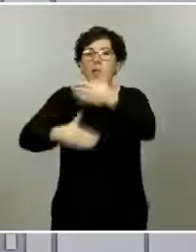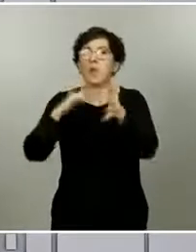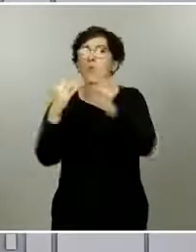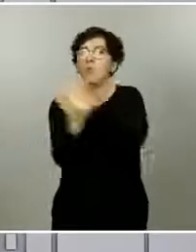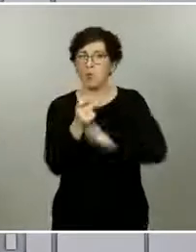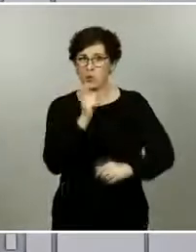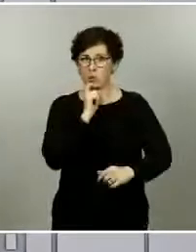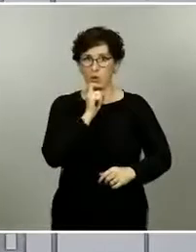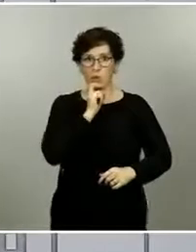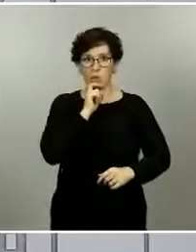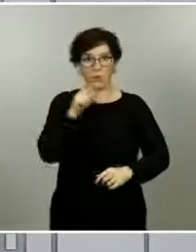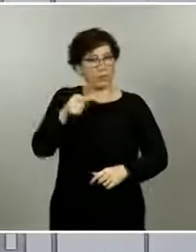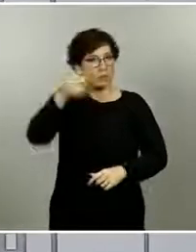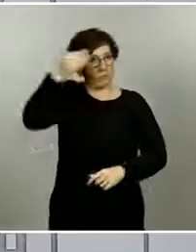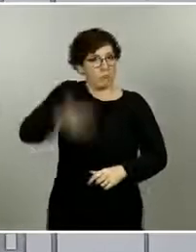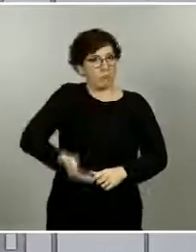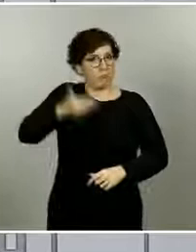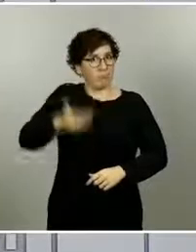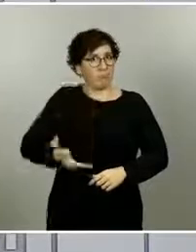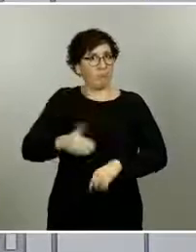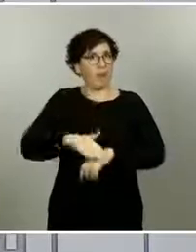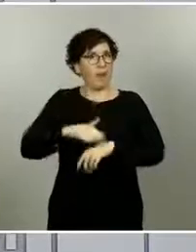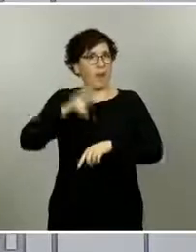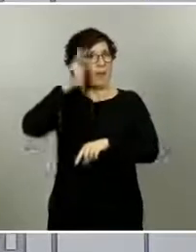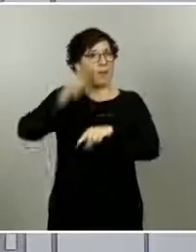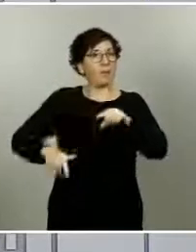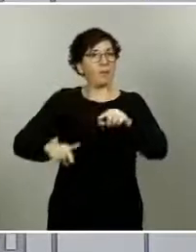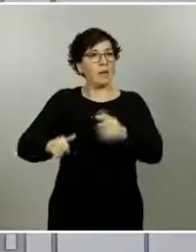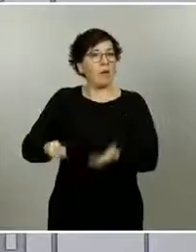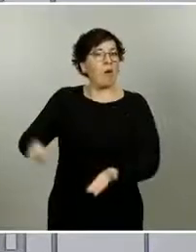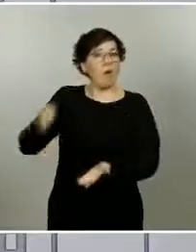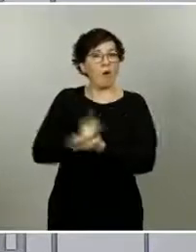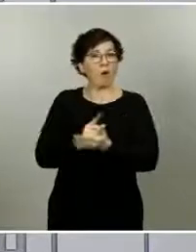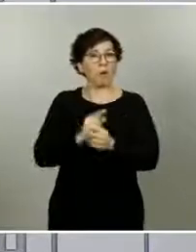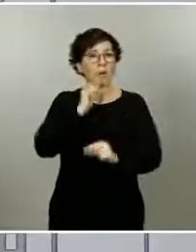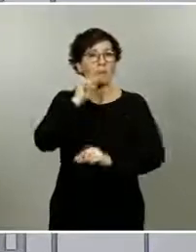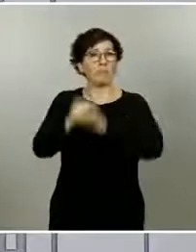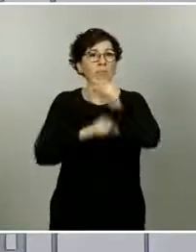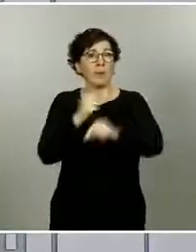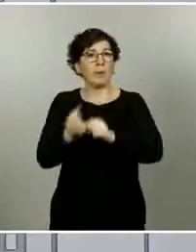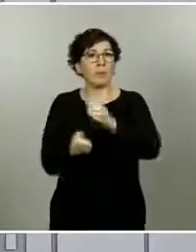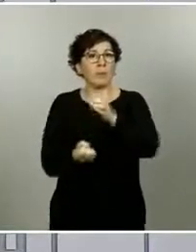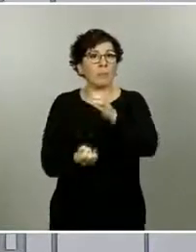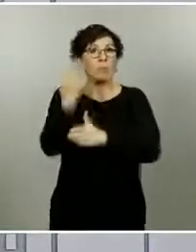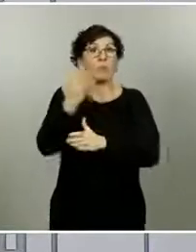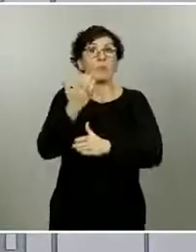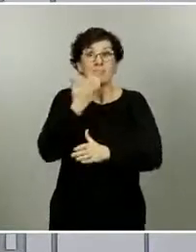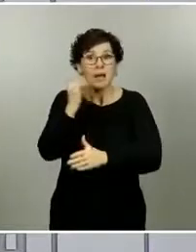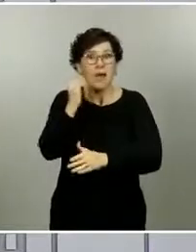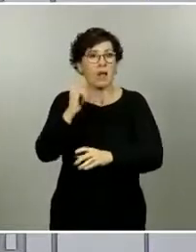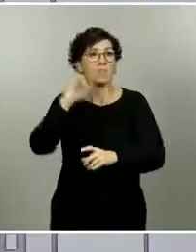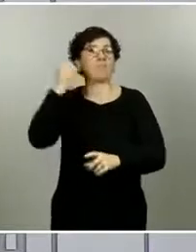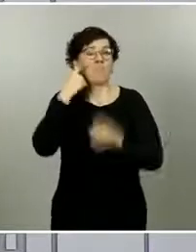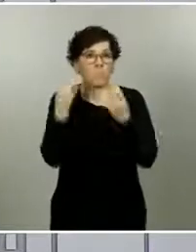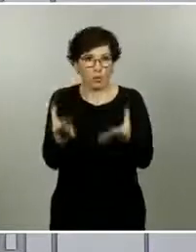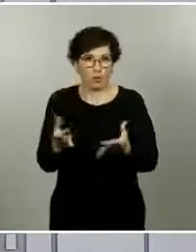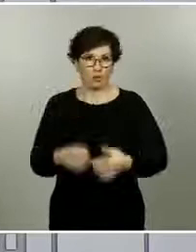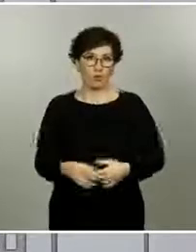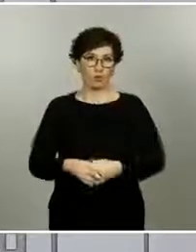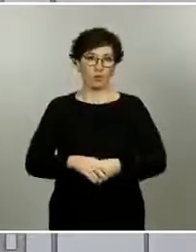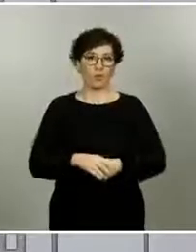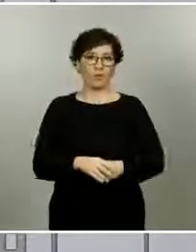uno de los factores clave para garantizar que no hay rebrotes y que en caso de que los haya los detectamos a tiempo. Por lo tanto, el